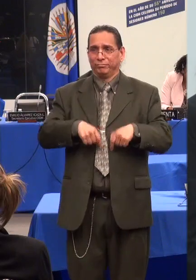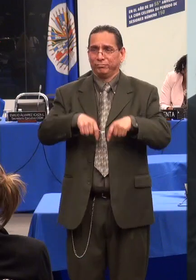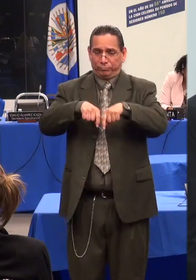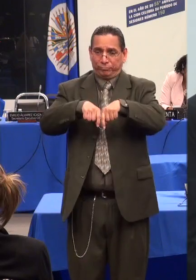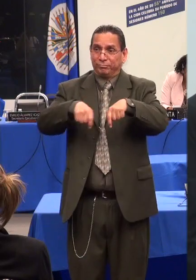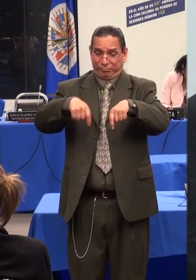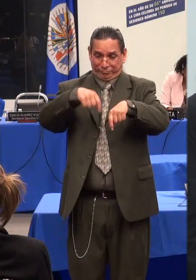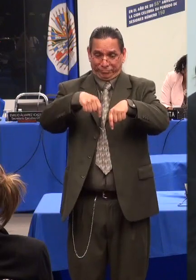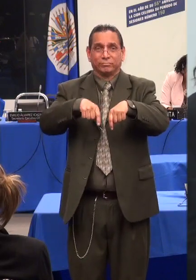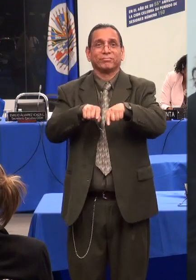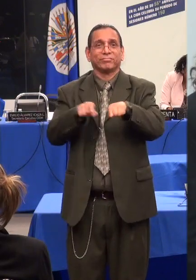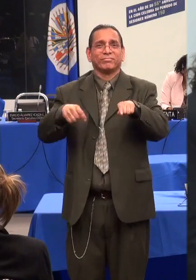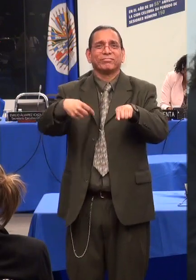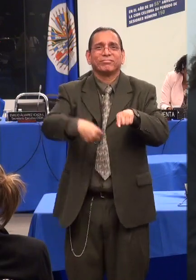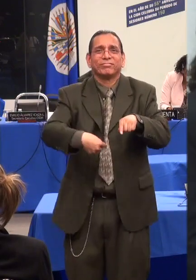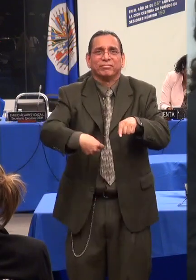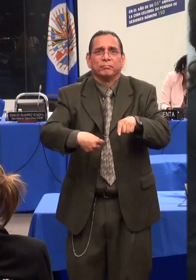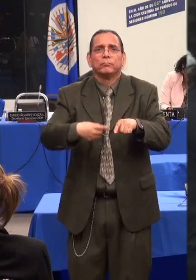afectan.